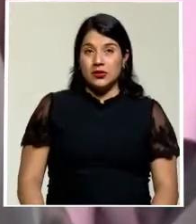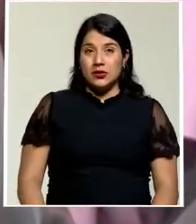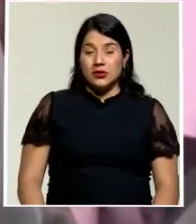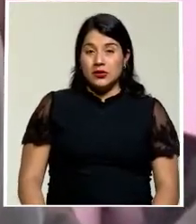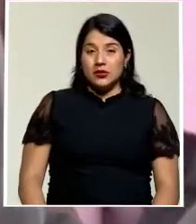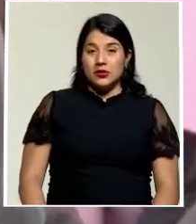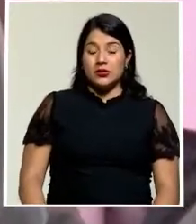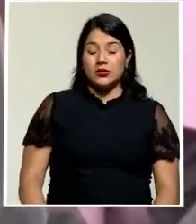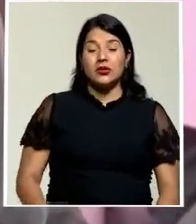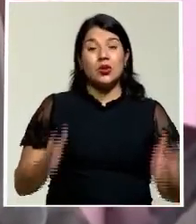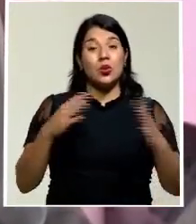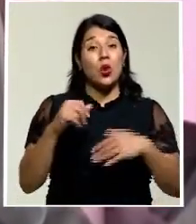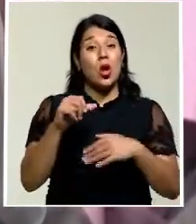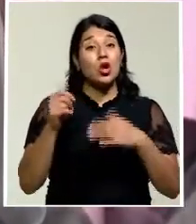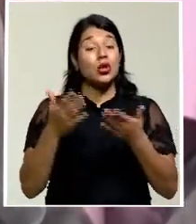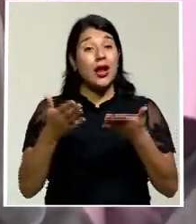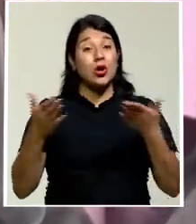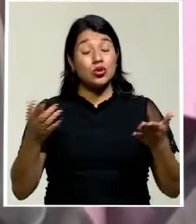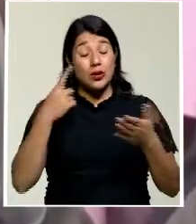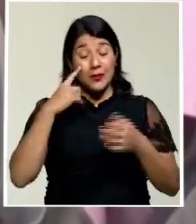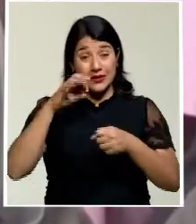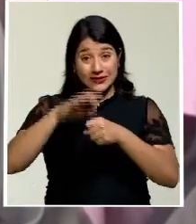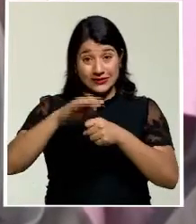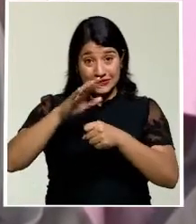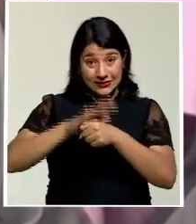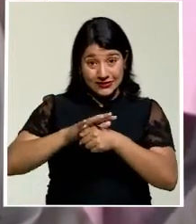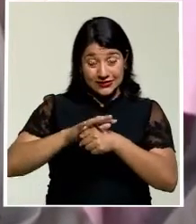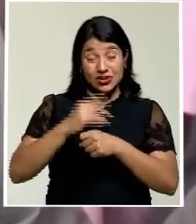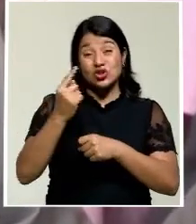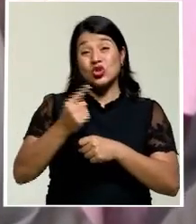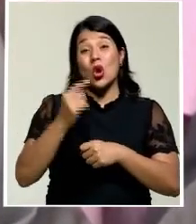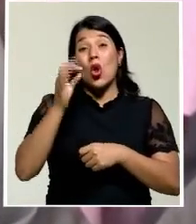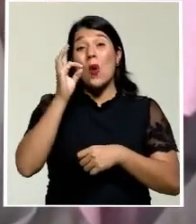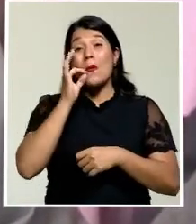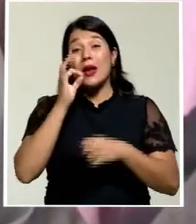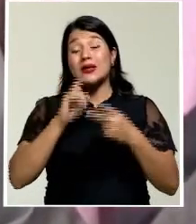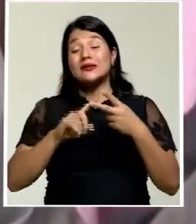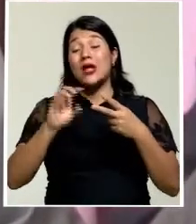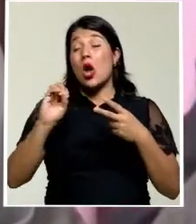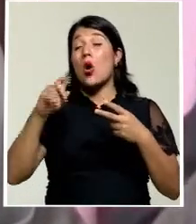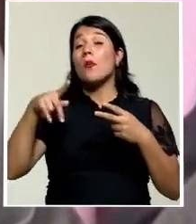No hay otra cosa para plantar en la región de Kandahar excepto marihuana y opio.